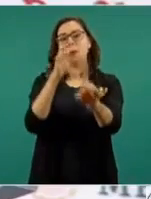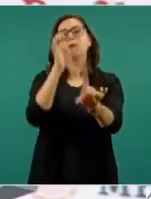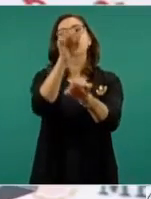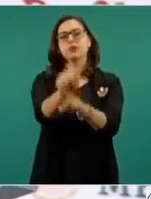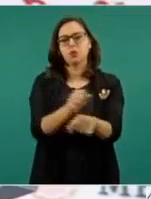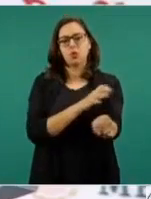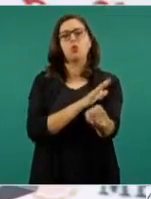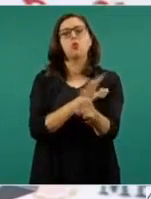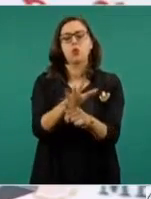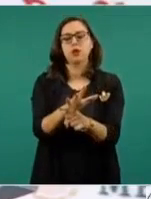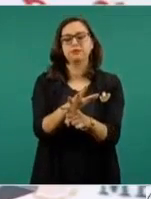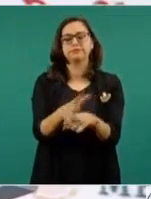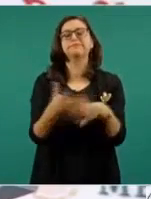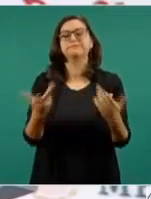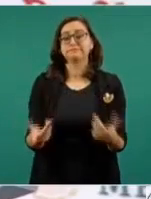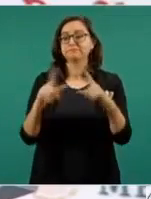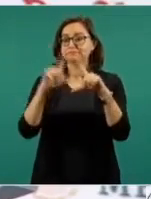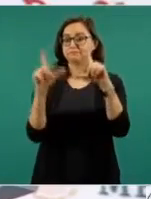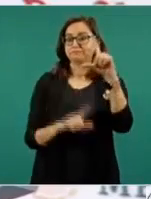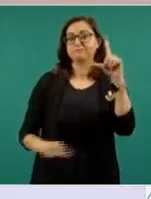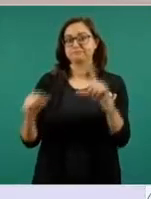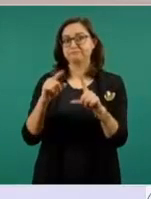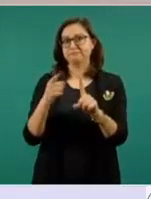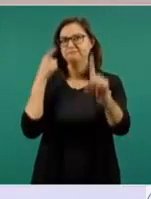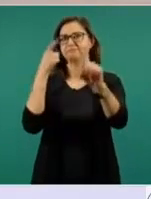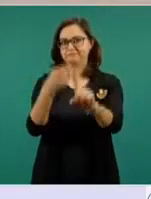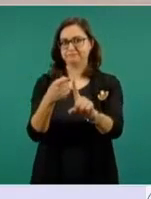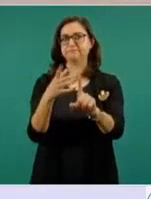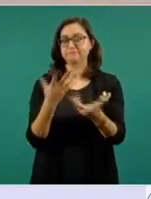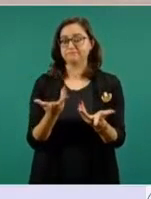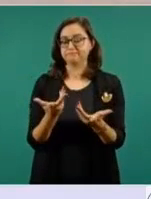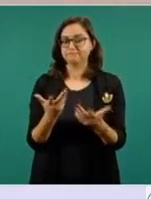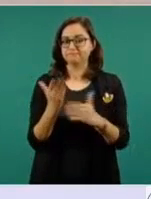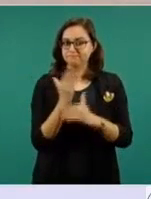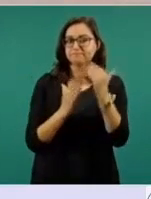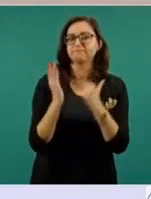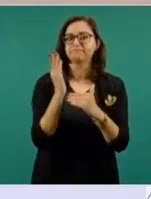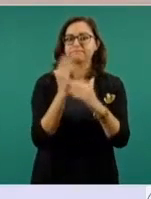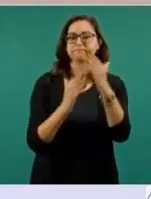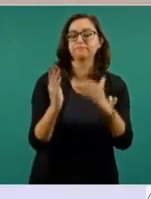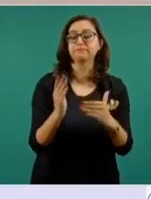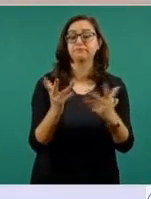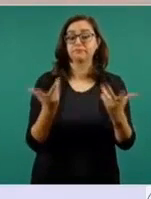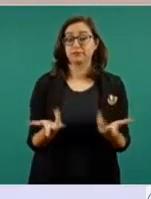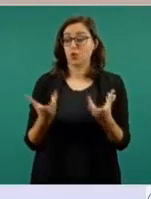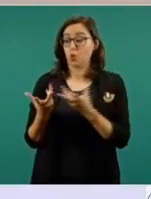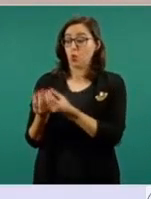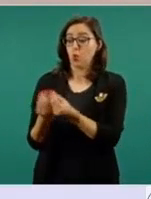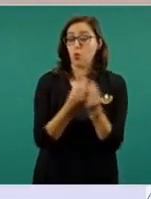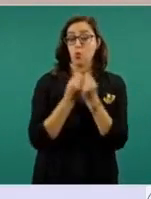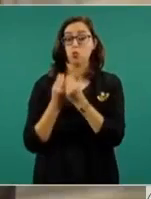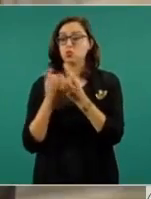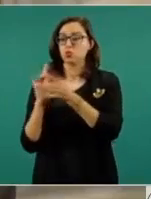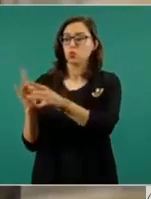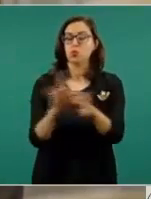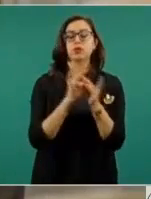aspiraciones y objetivos nacionales. Porque la unidad es la mayor fortaleza para lograr que